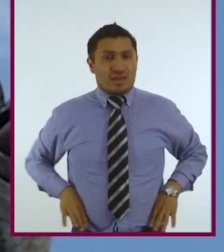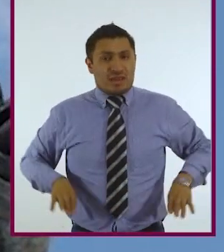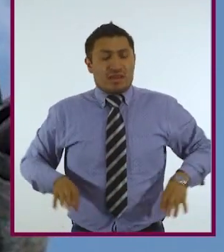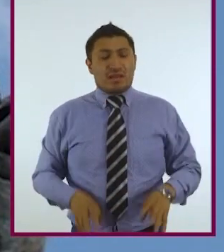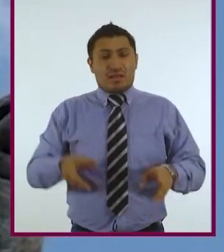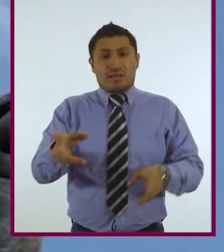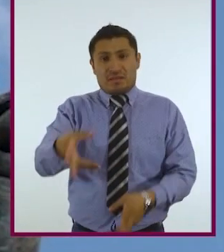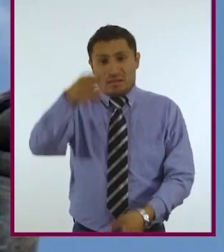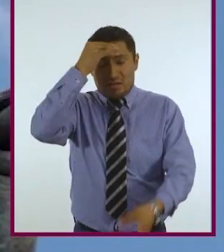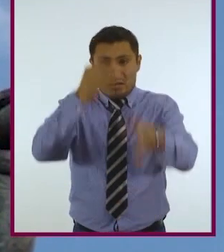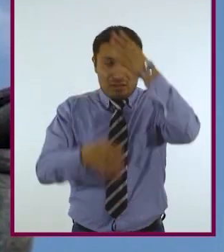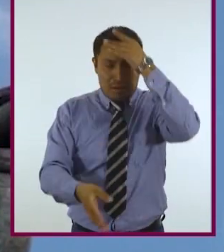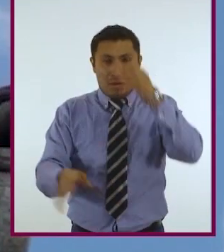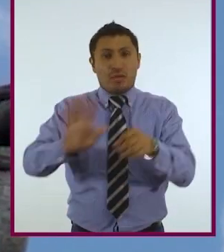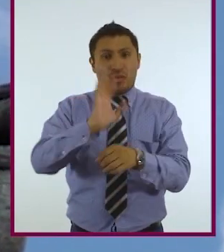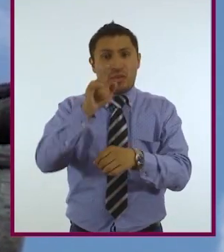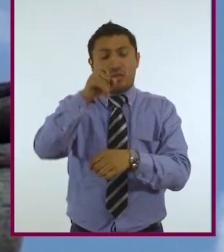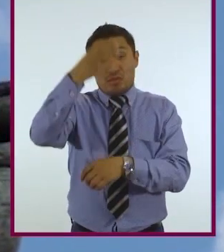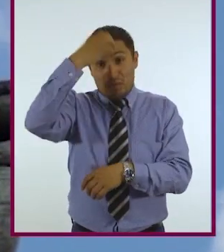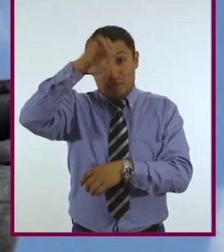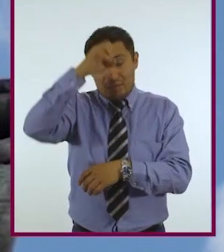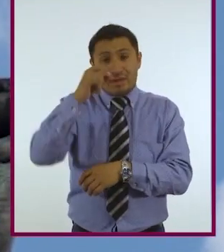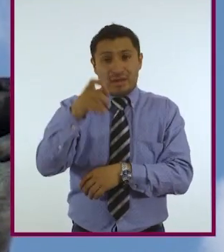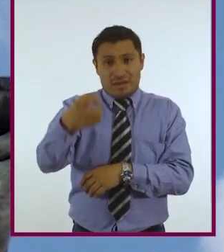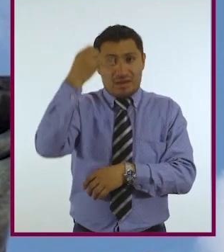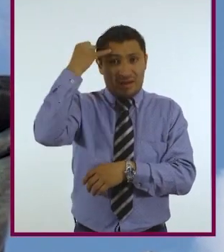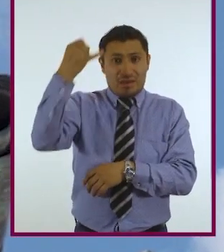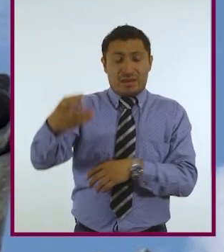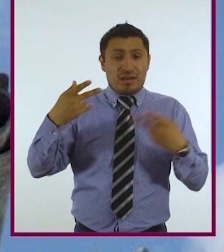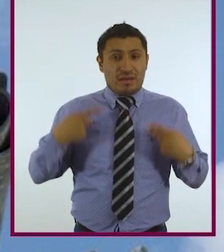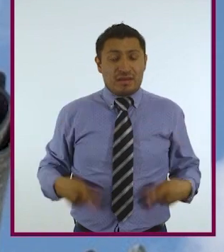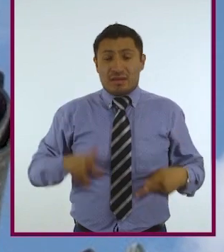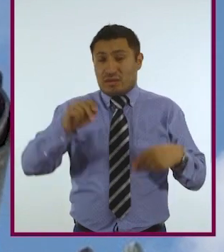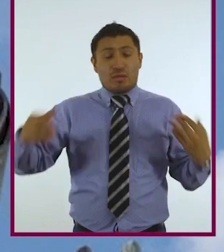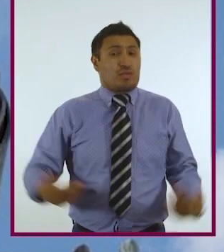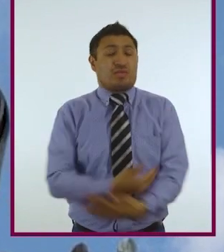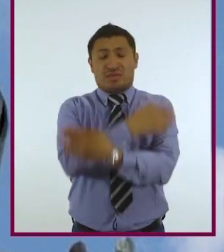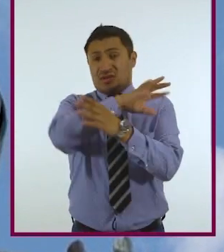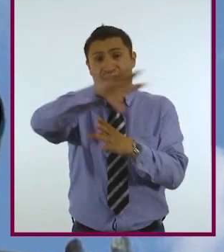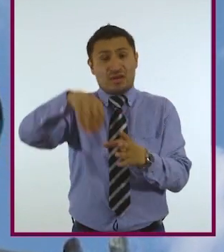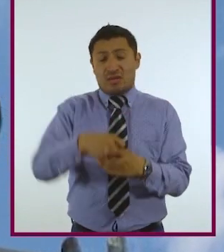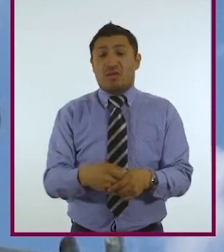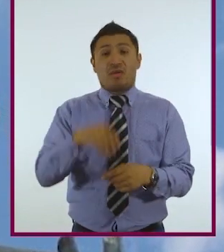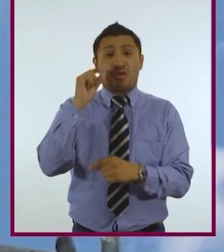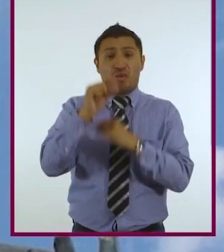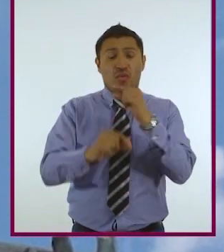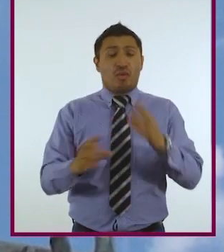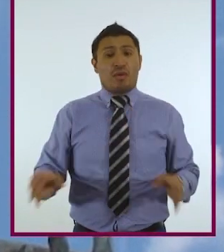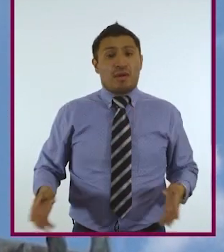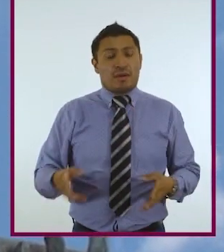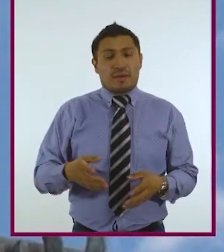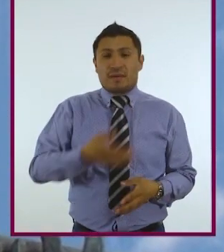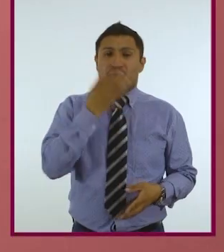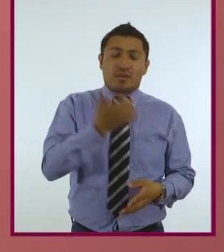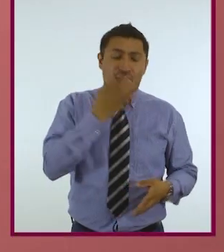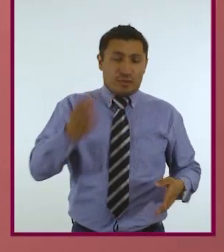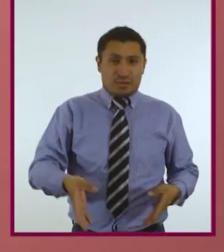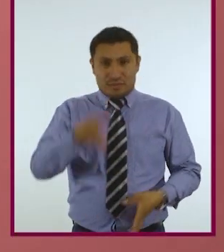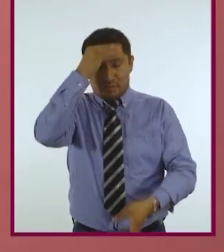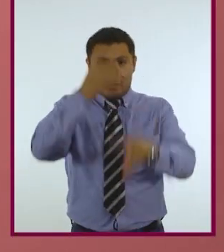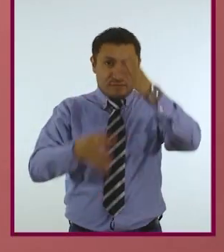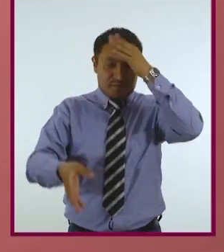a través de la experiencia. De ahí la idea de que el ser humano no nace completo, sino que se forma a través de sus costumbres.